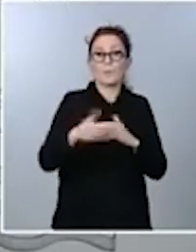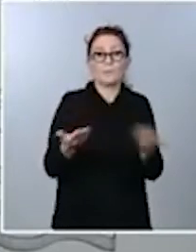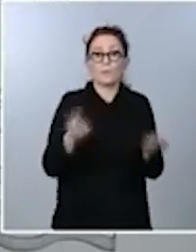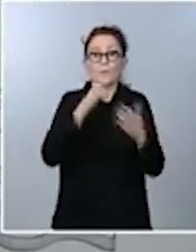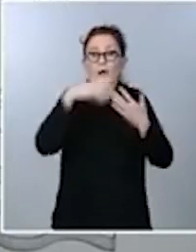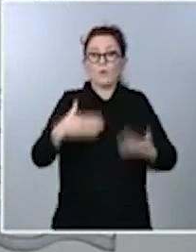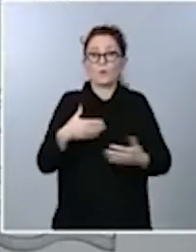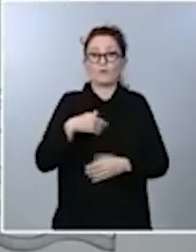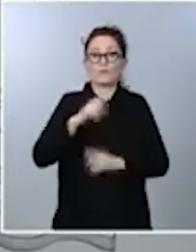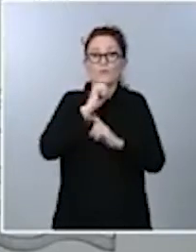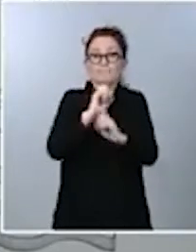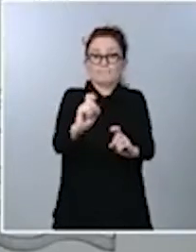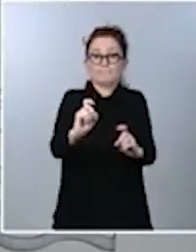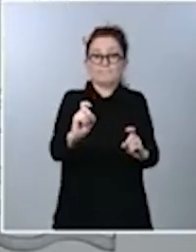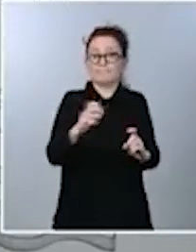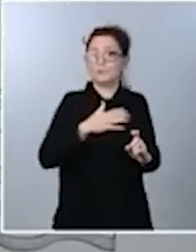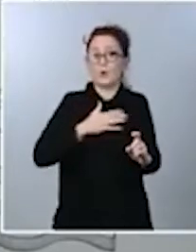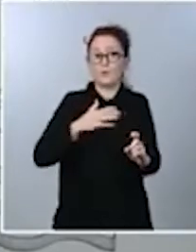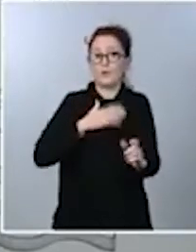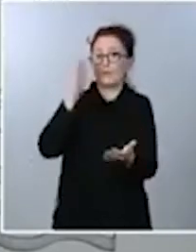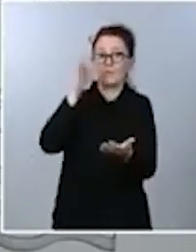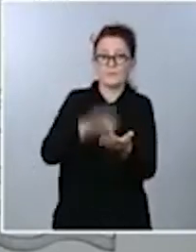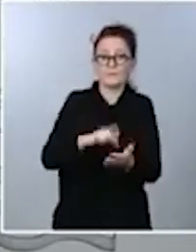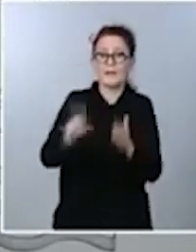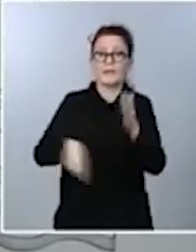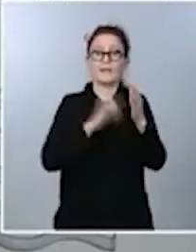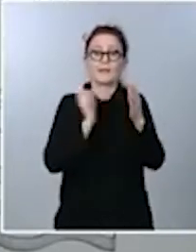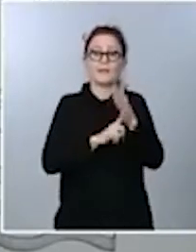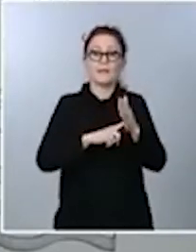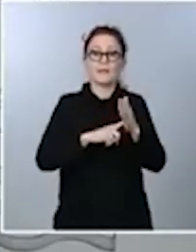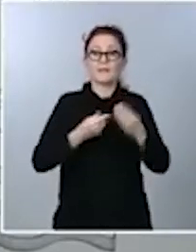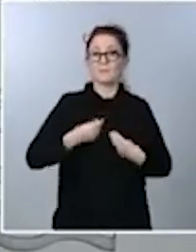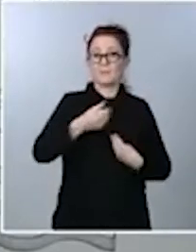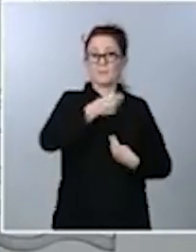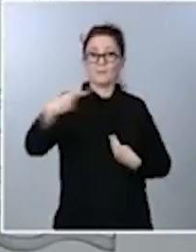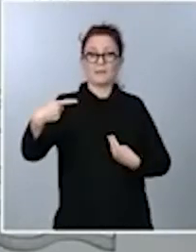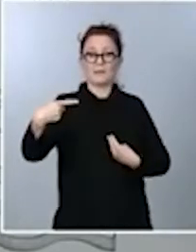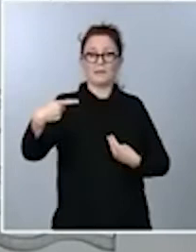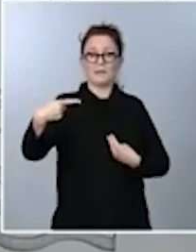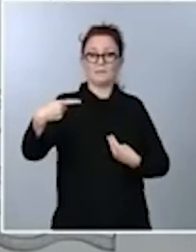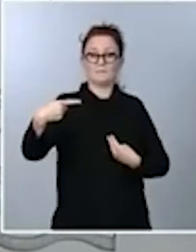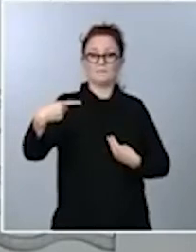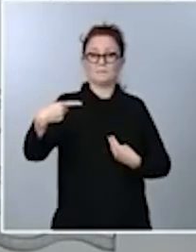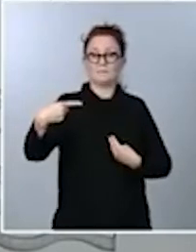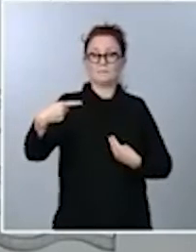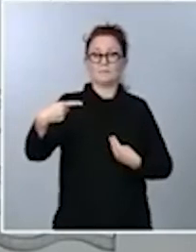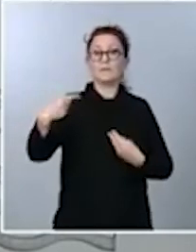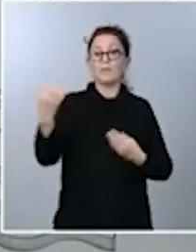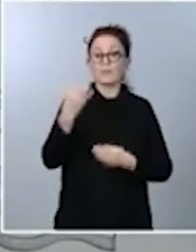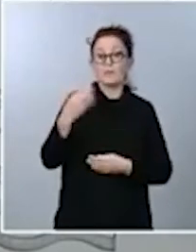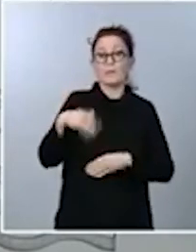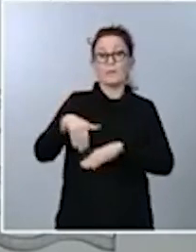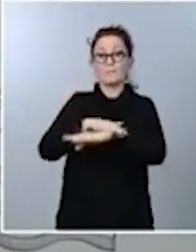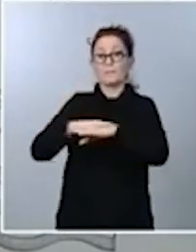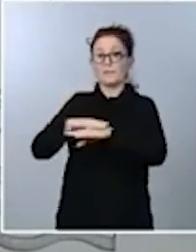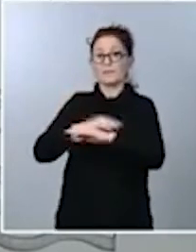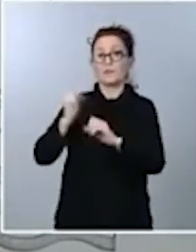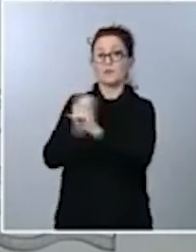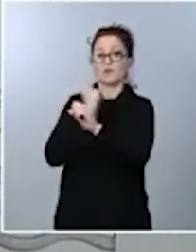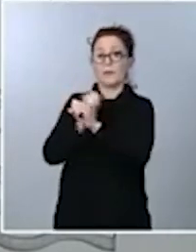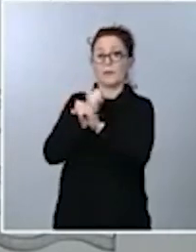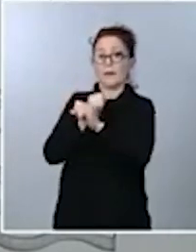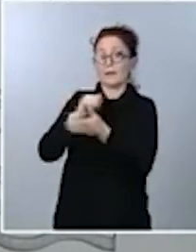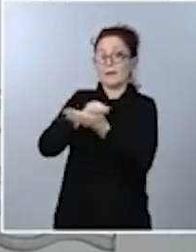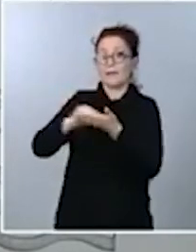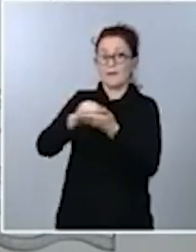una fecha para esa ley de vivienda. El propio ministerio tendrá que trabajarla en su borrador en este momento